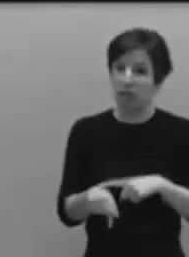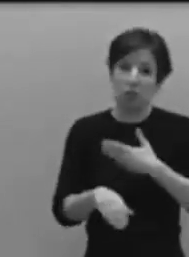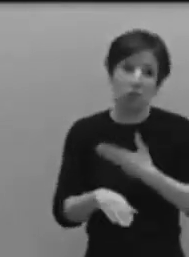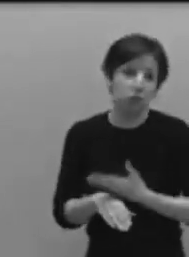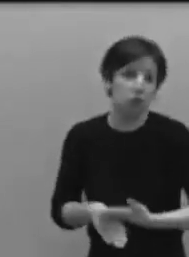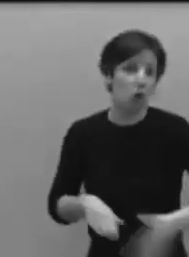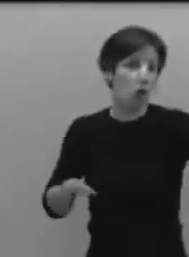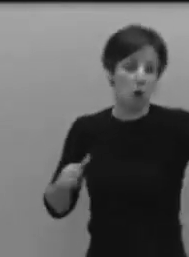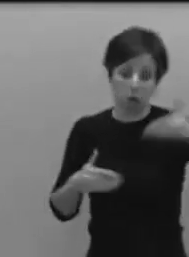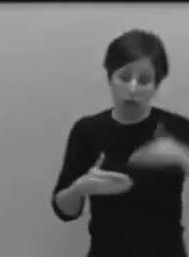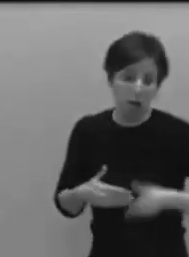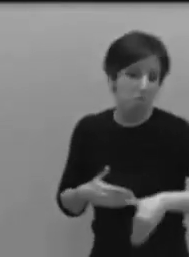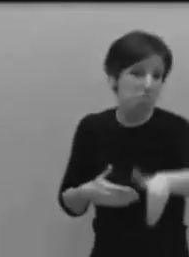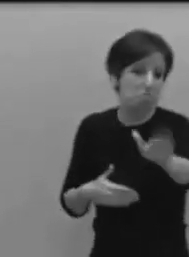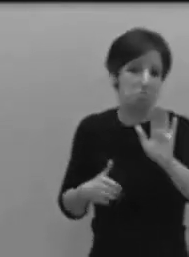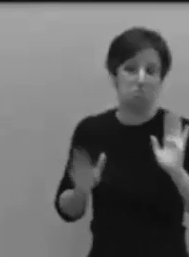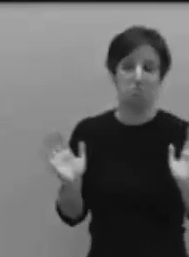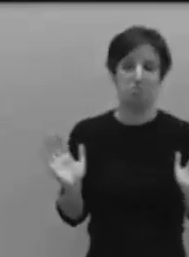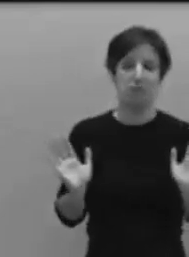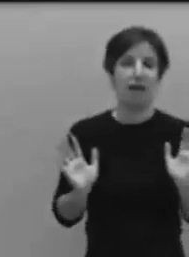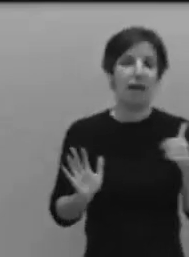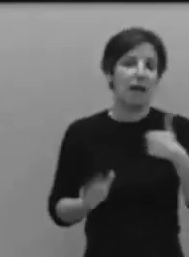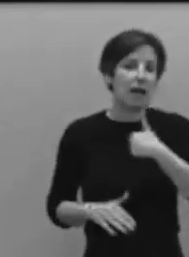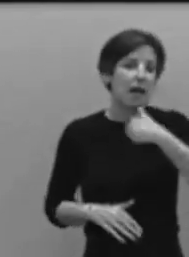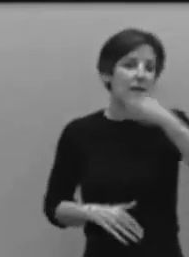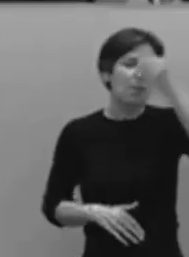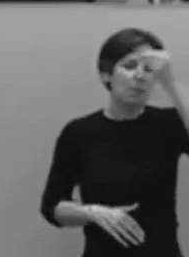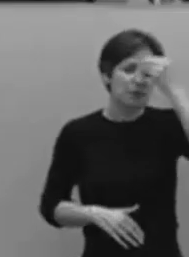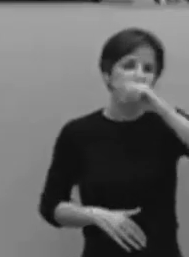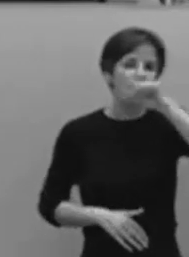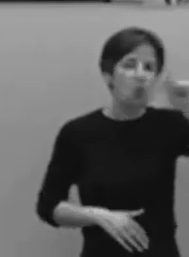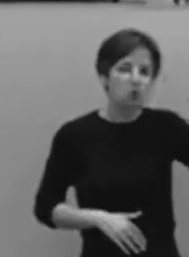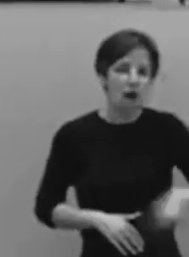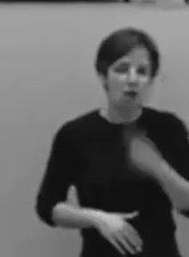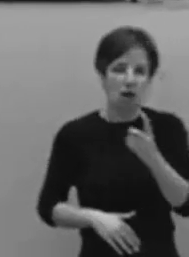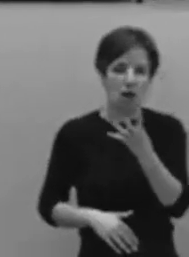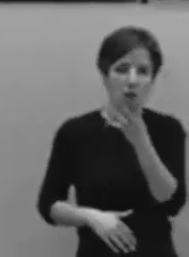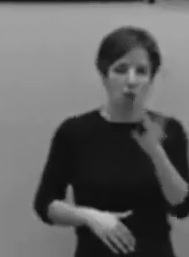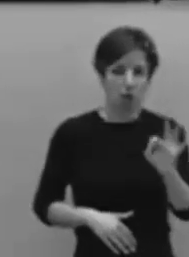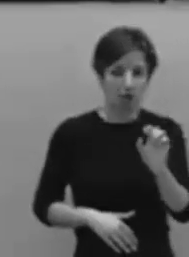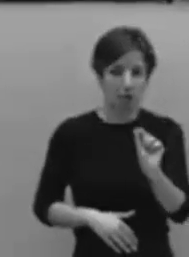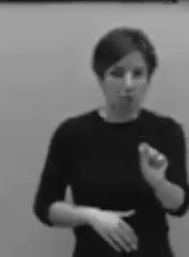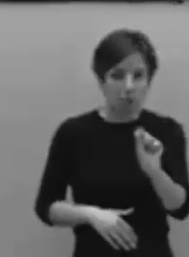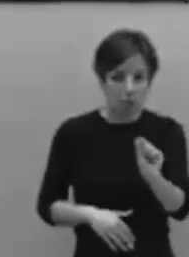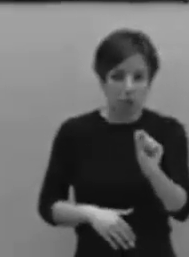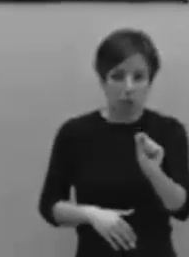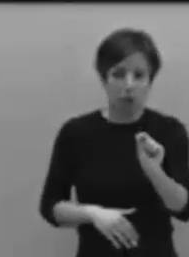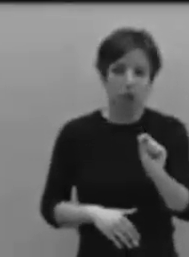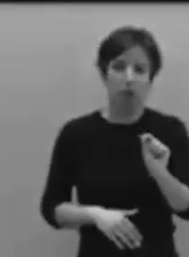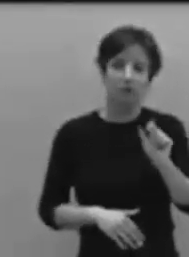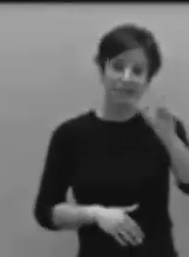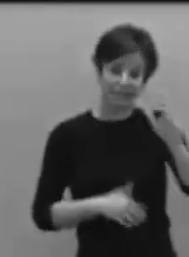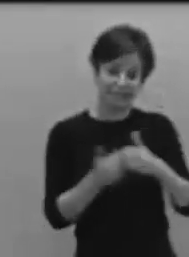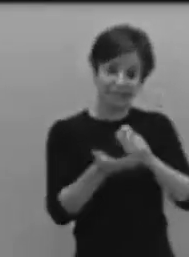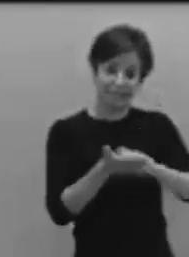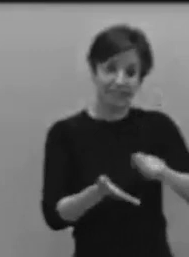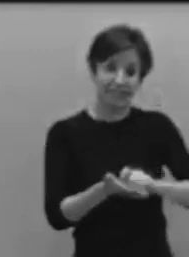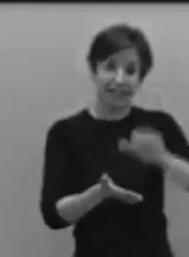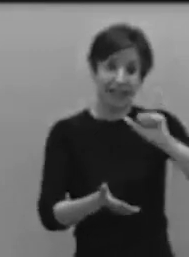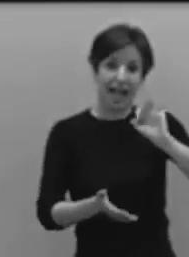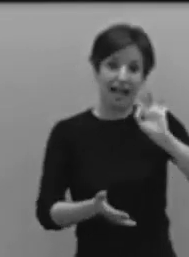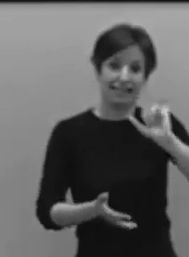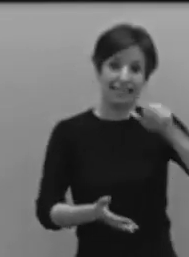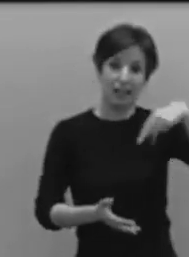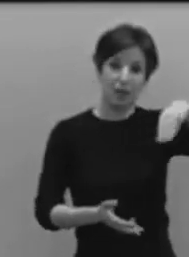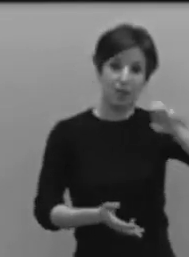minutos, Asimov explicó la historia, no solo de la República Romana,